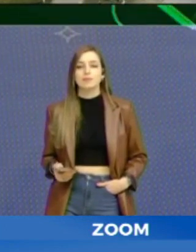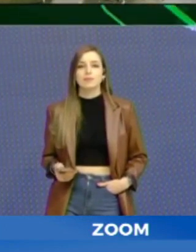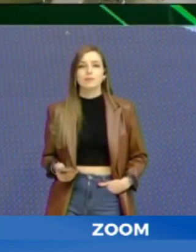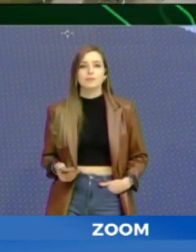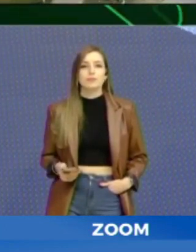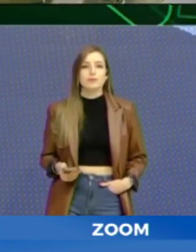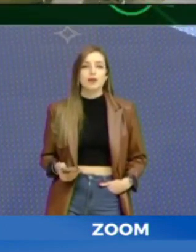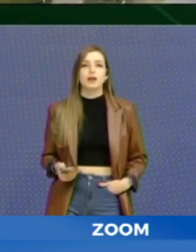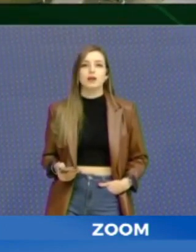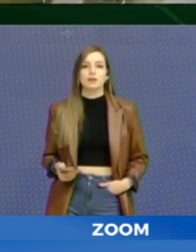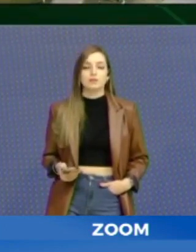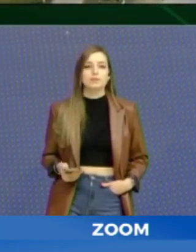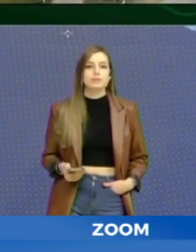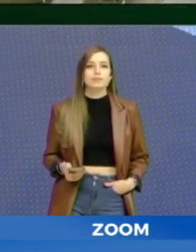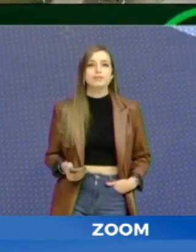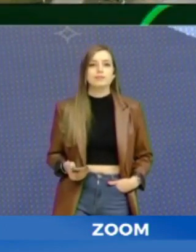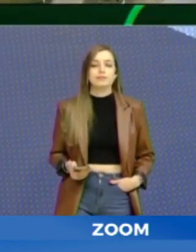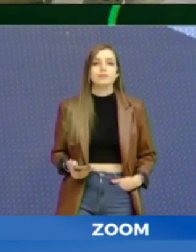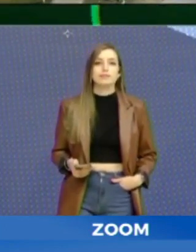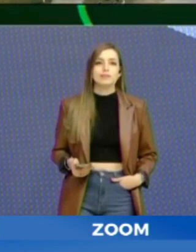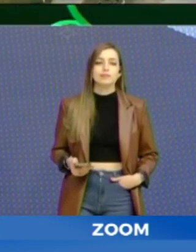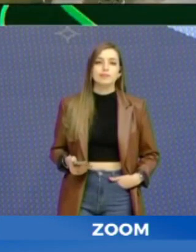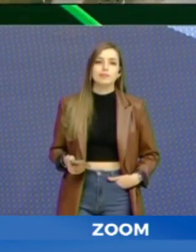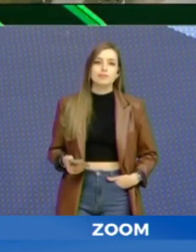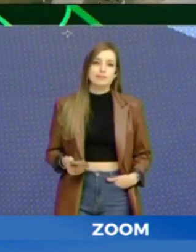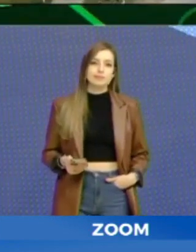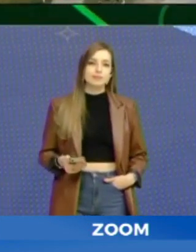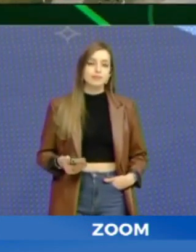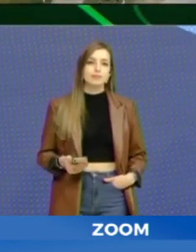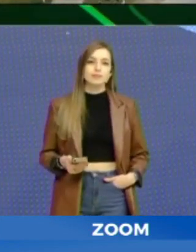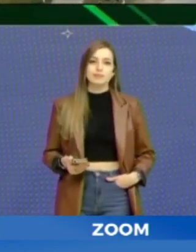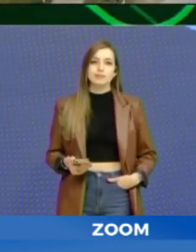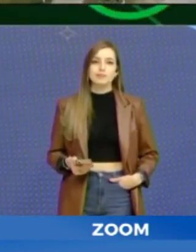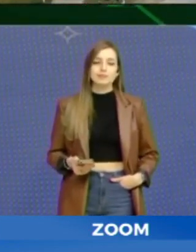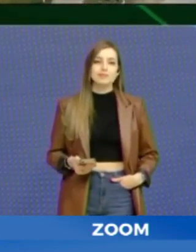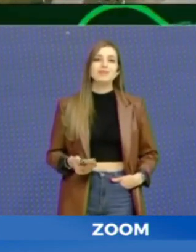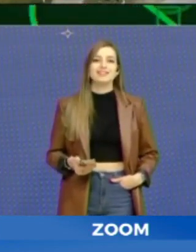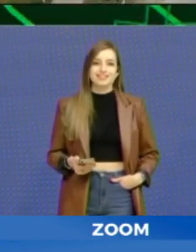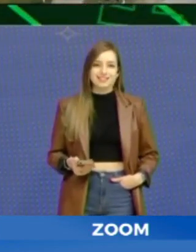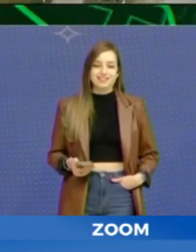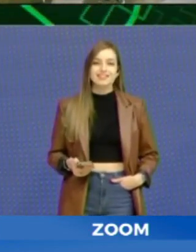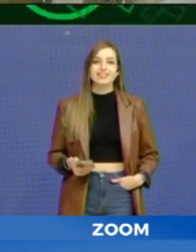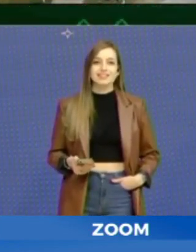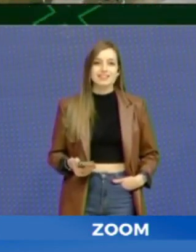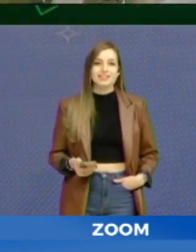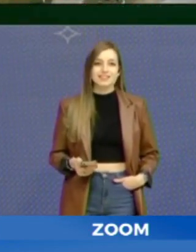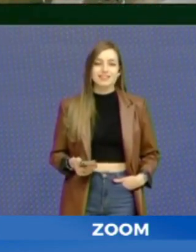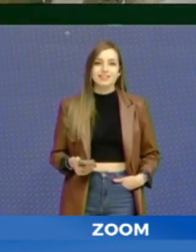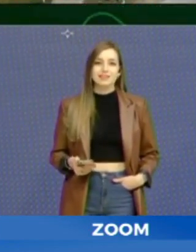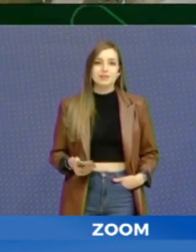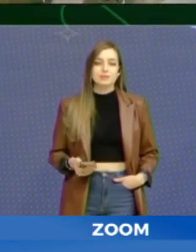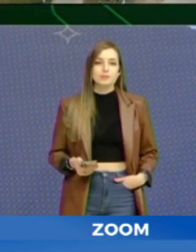poder cubrir y de la mejor manera con todos, entonces como que se celebró en varias etapas. Empezamos